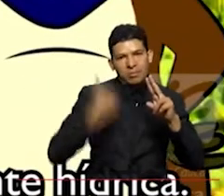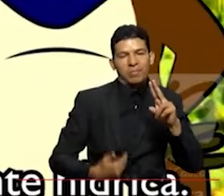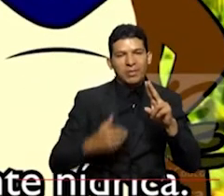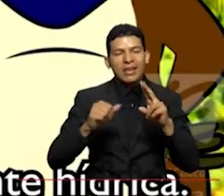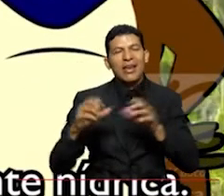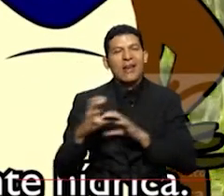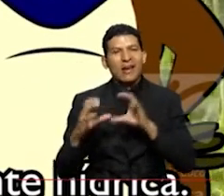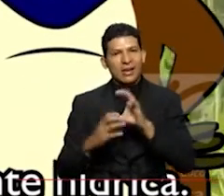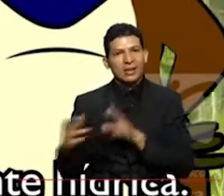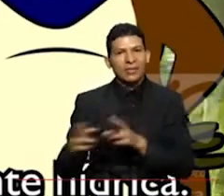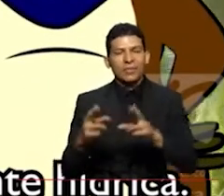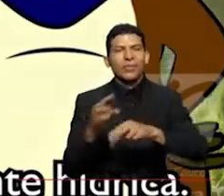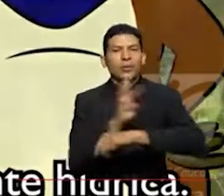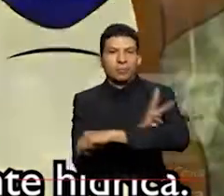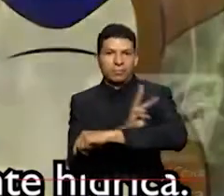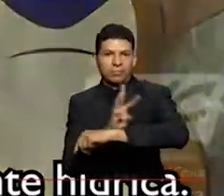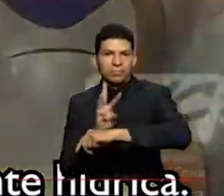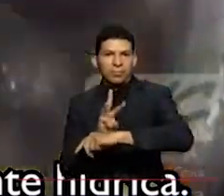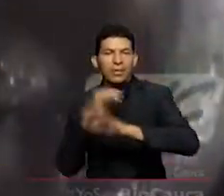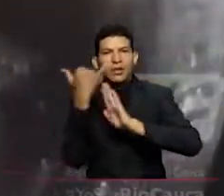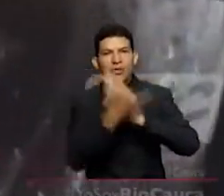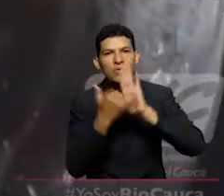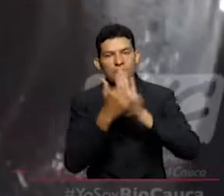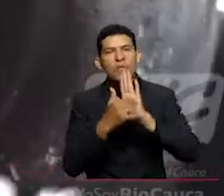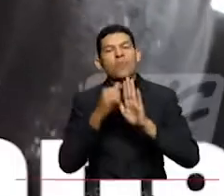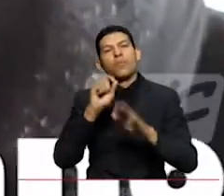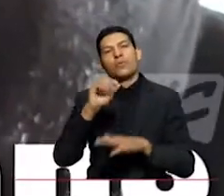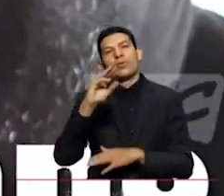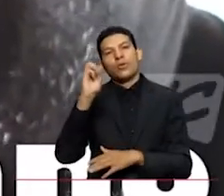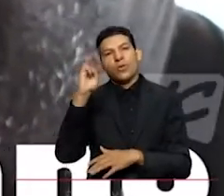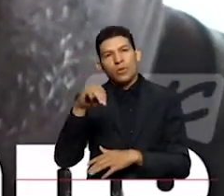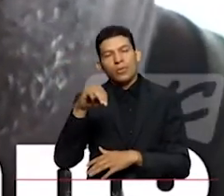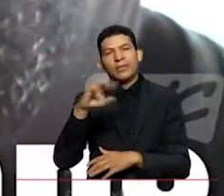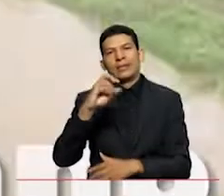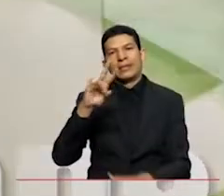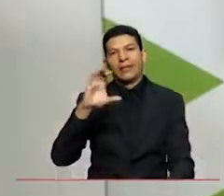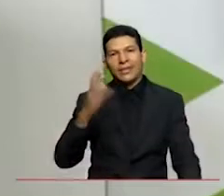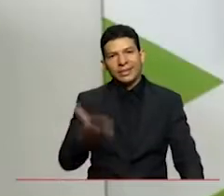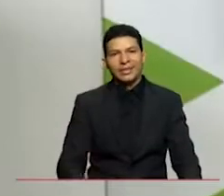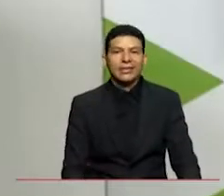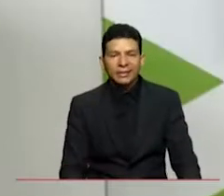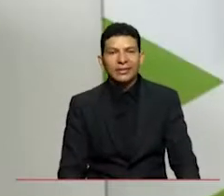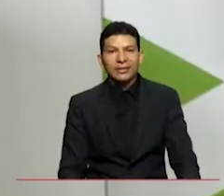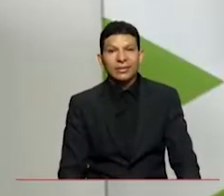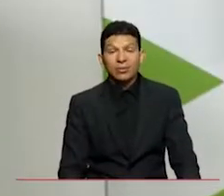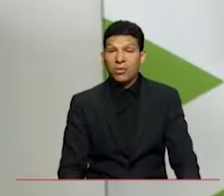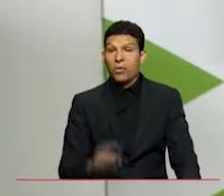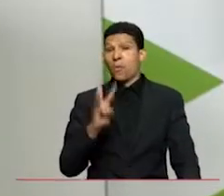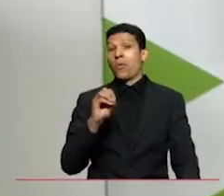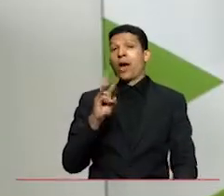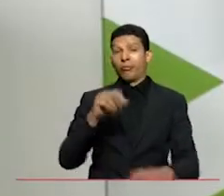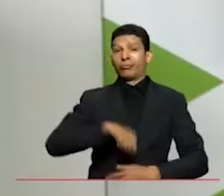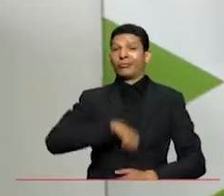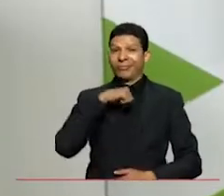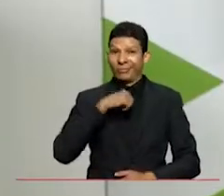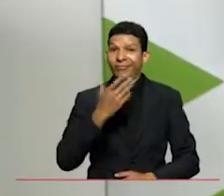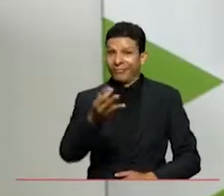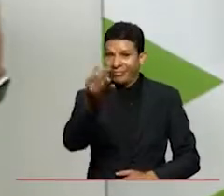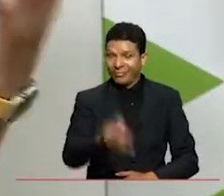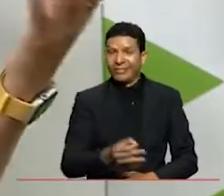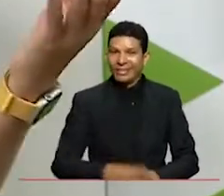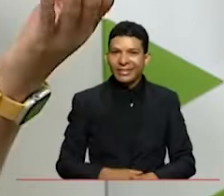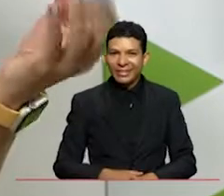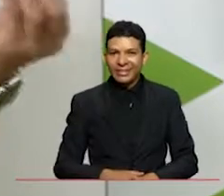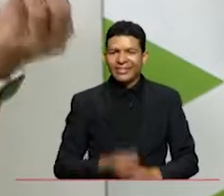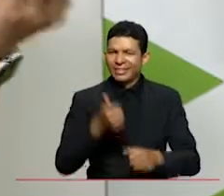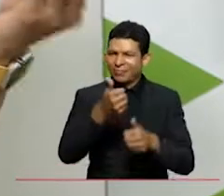cauca en el canal www.youtube.com informativo cvc wow que orgullo definitivamente que